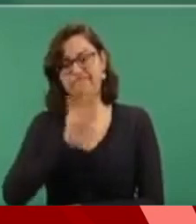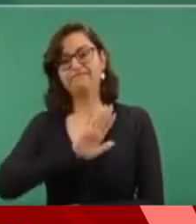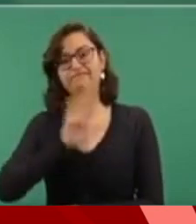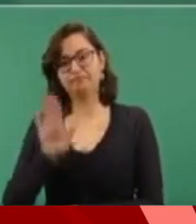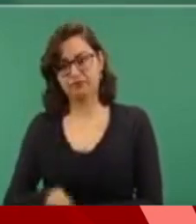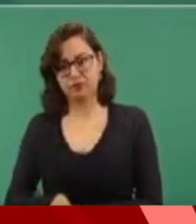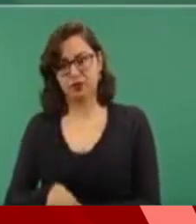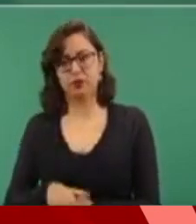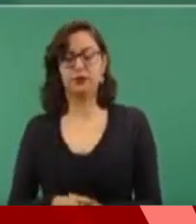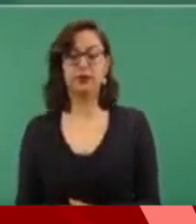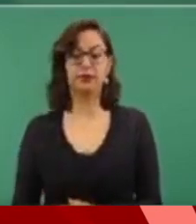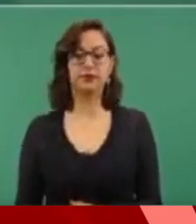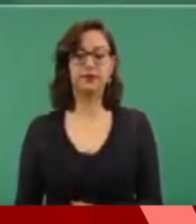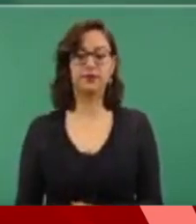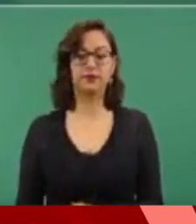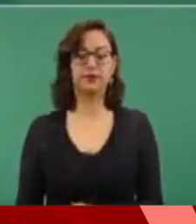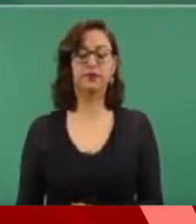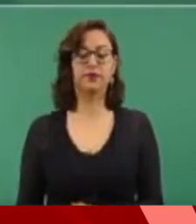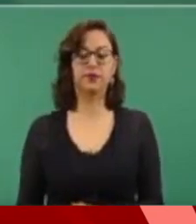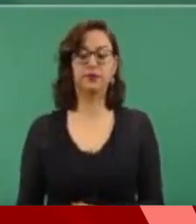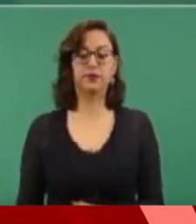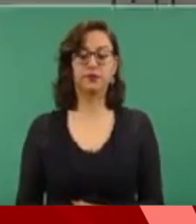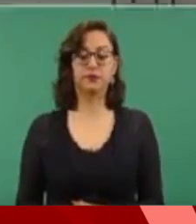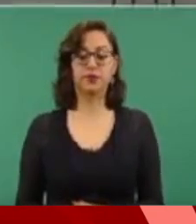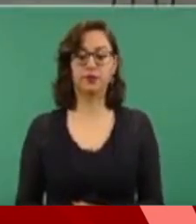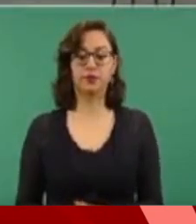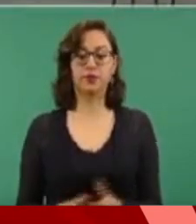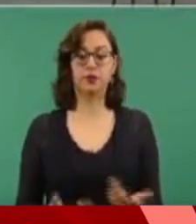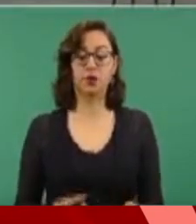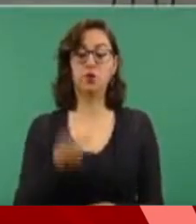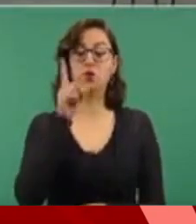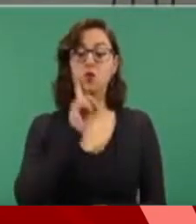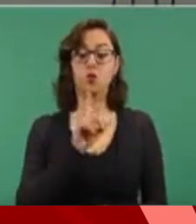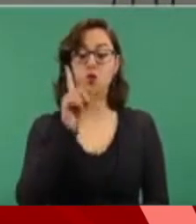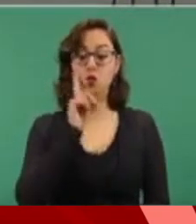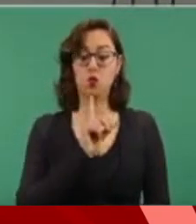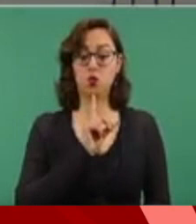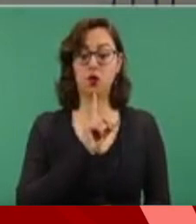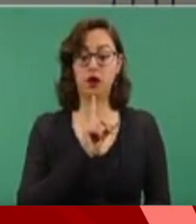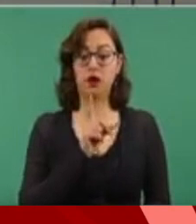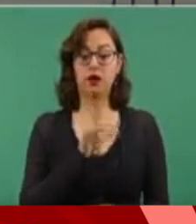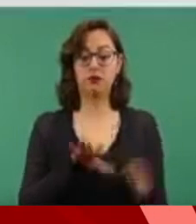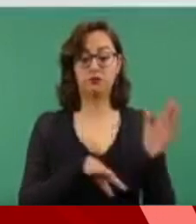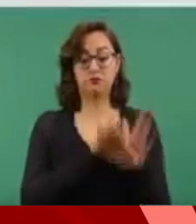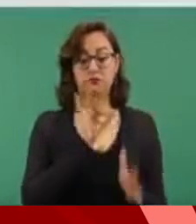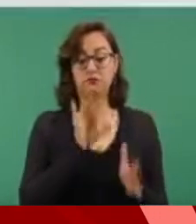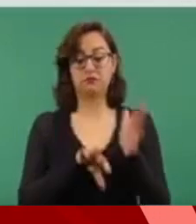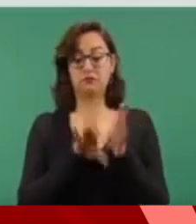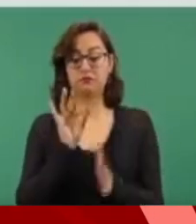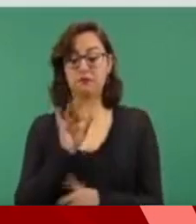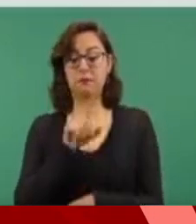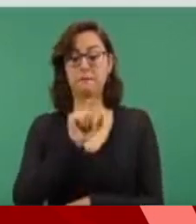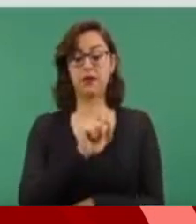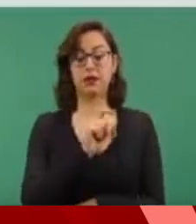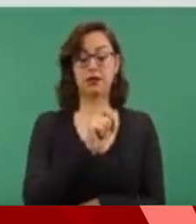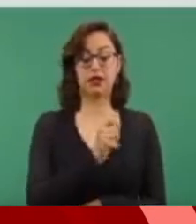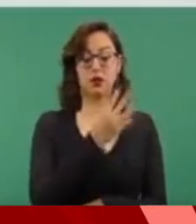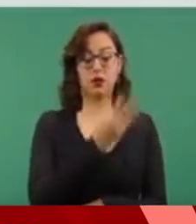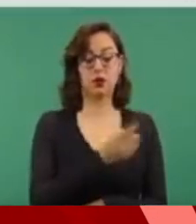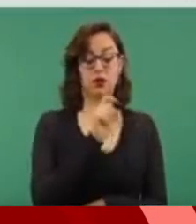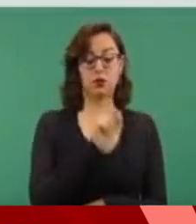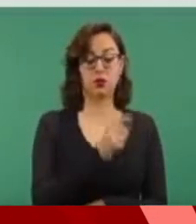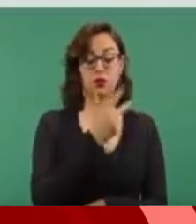Las mujeres representan el 24.8% de las personas desaparecidas,